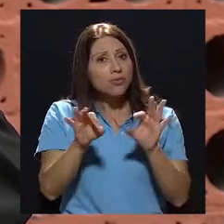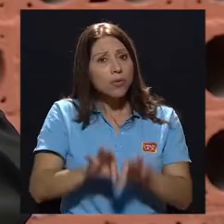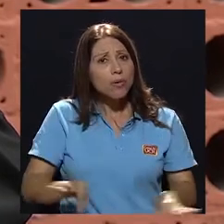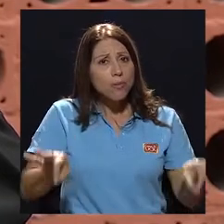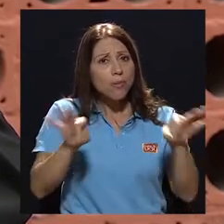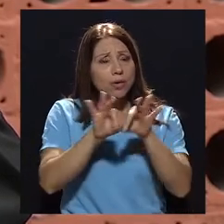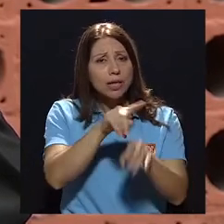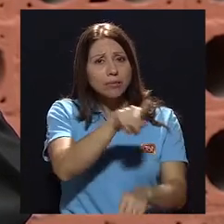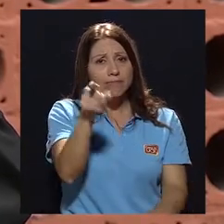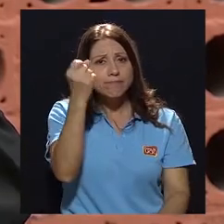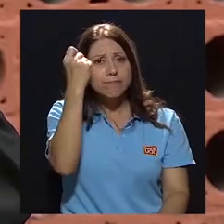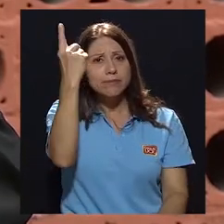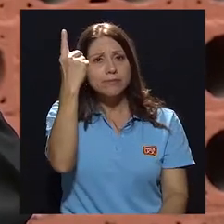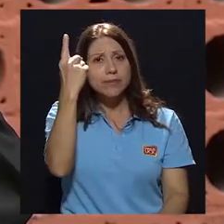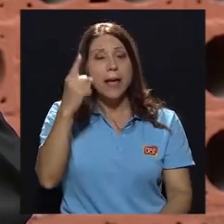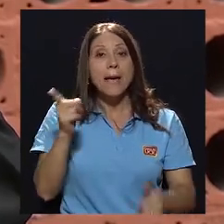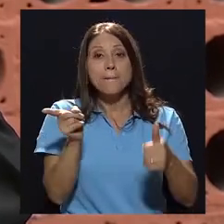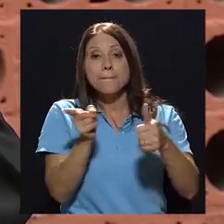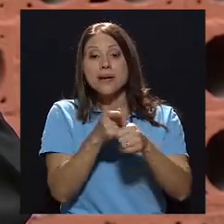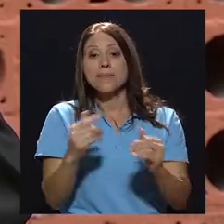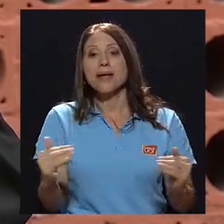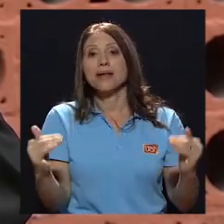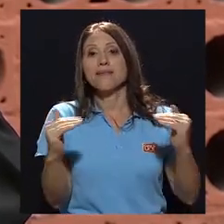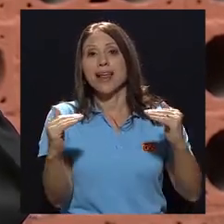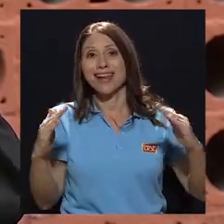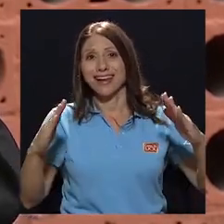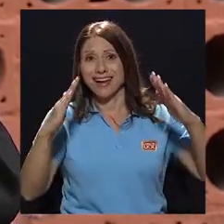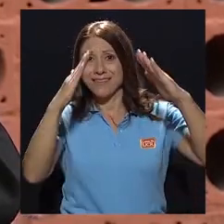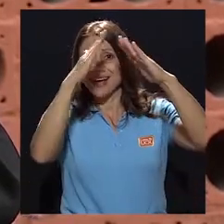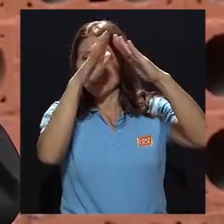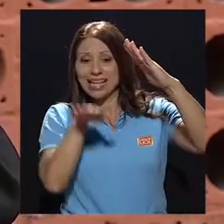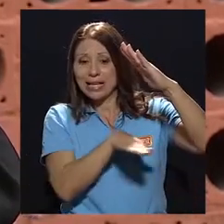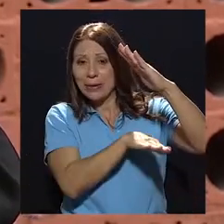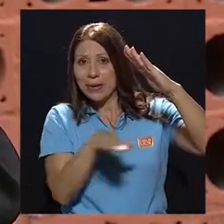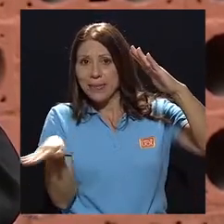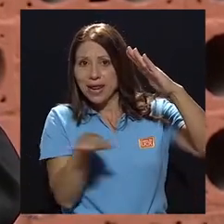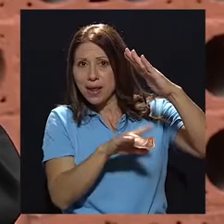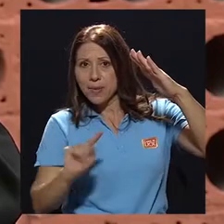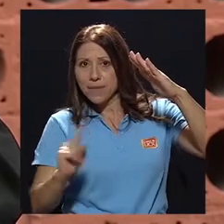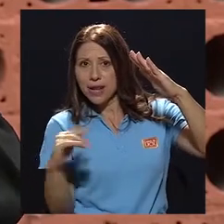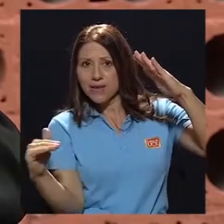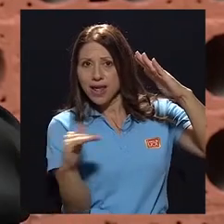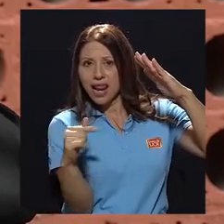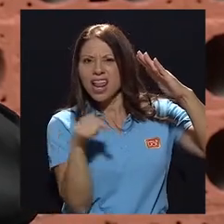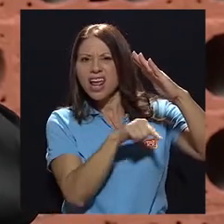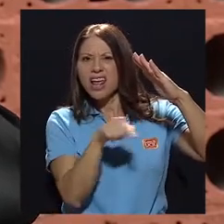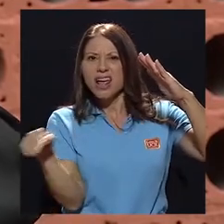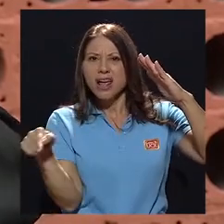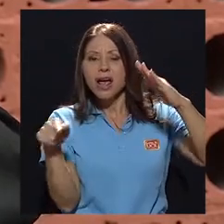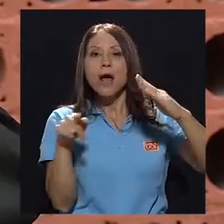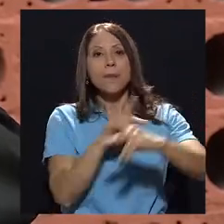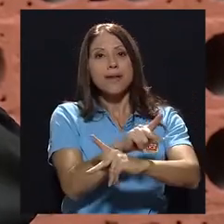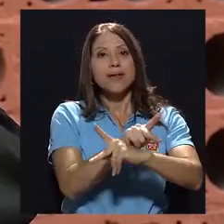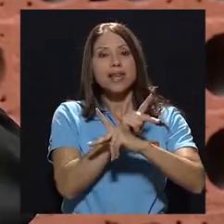muy importante que la gente lo comprenda. La esencia del primer nivel de atención es prevenir enfermedad, promover salud,